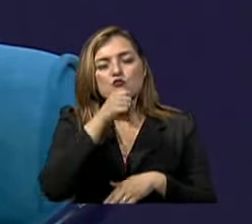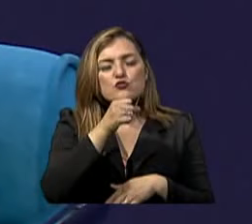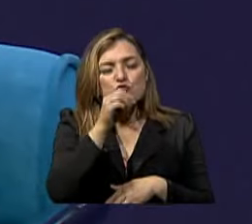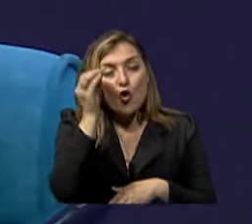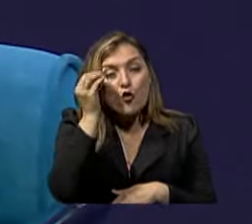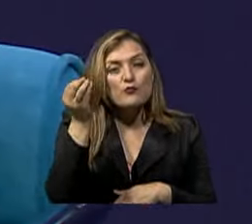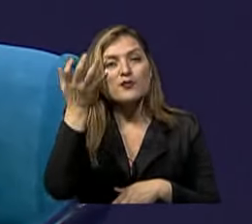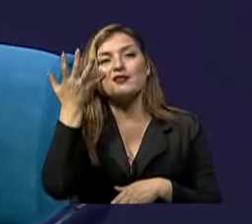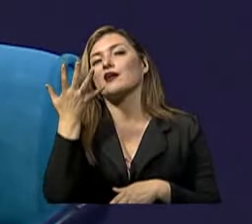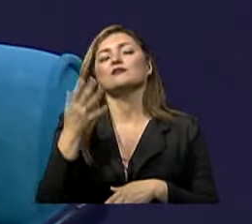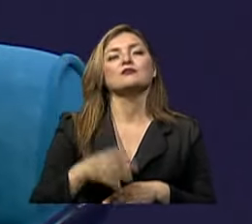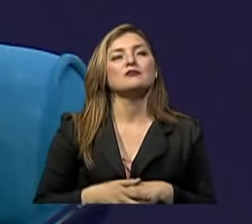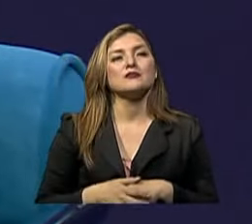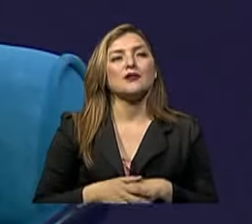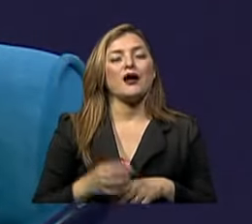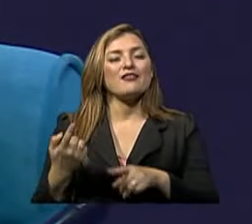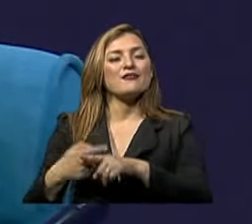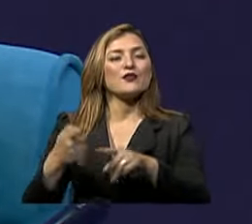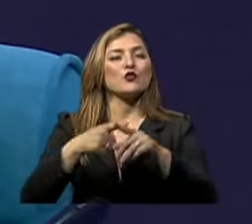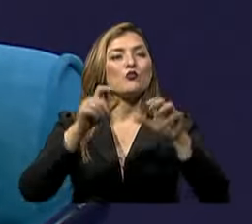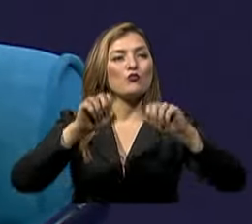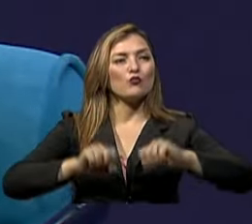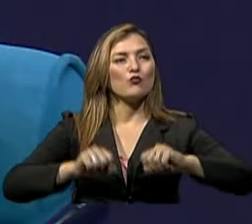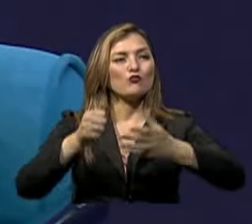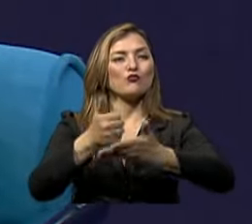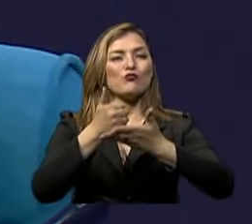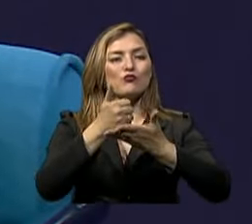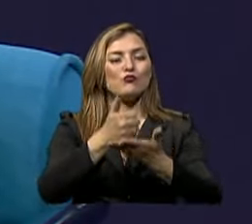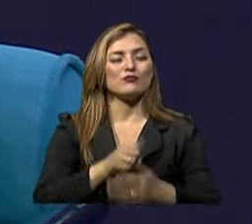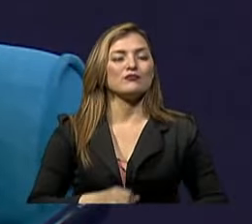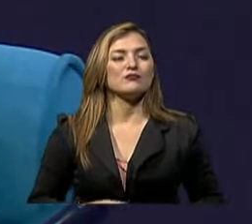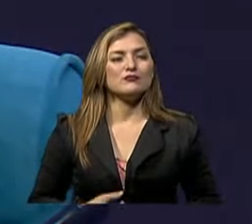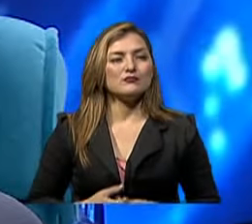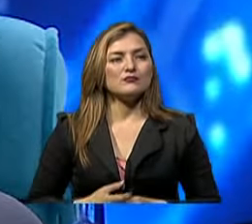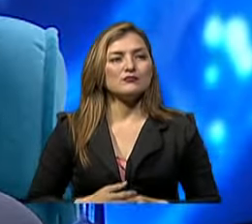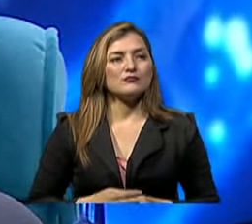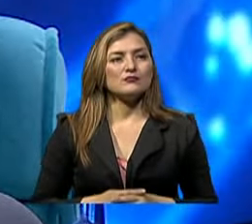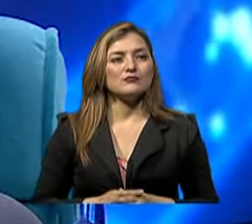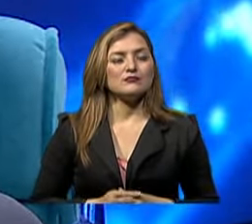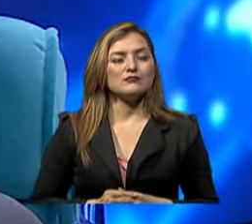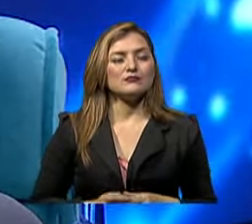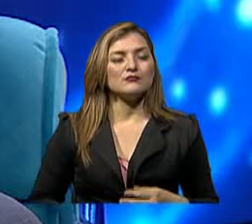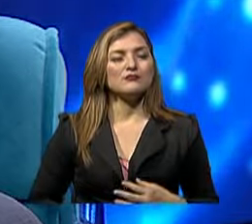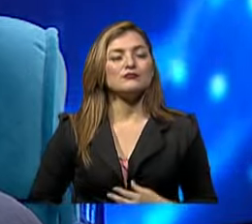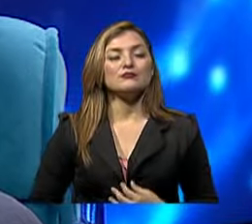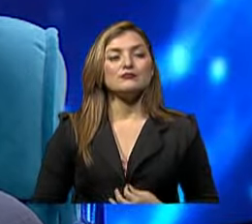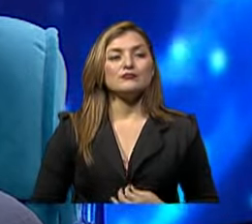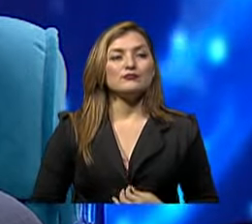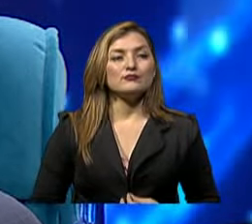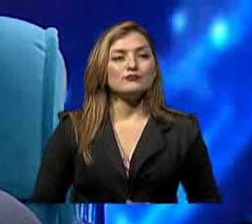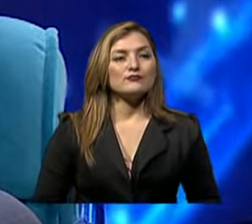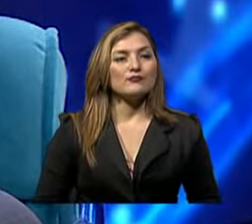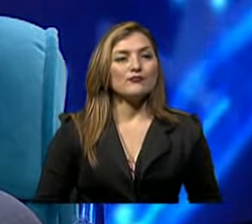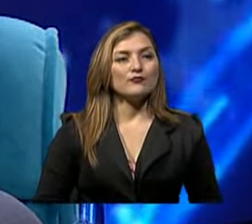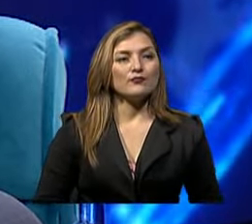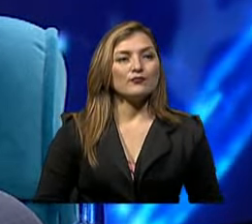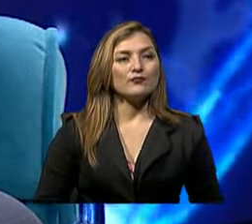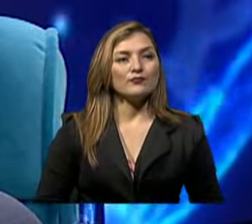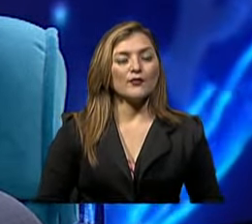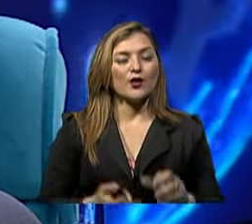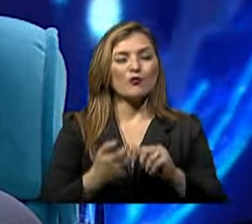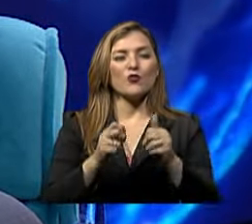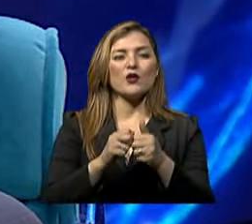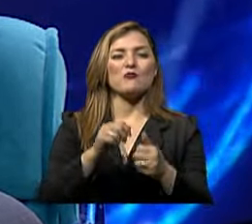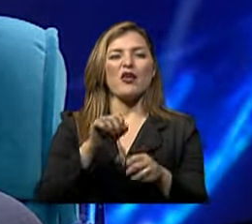administrado Por otras vías Puede llegar a ser Inclusive Beneficioso Claro Es decir La combustión Es lo que